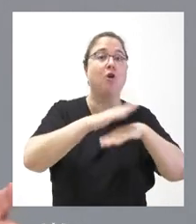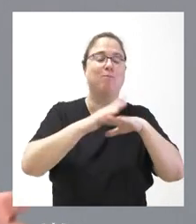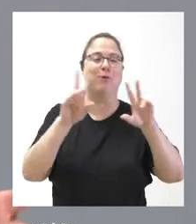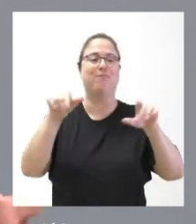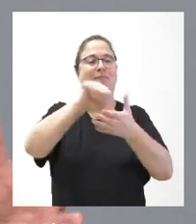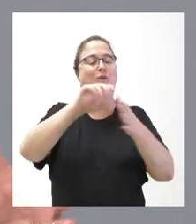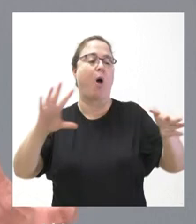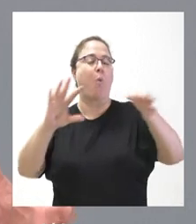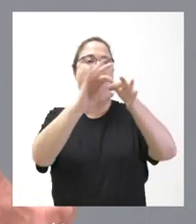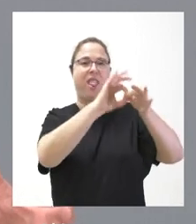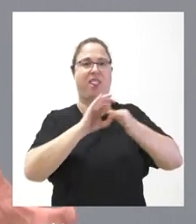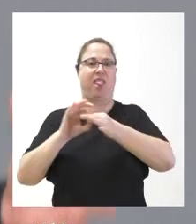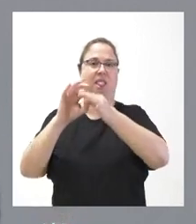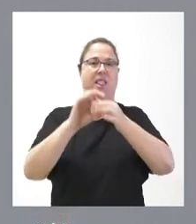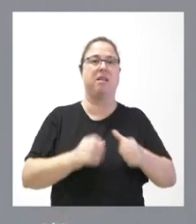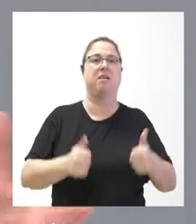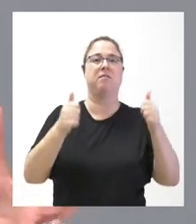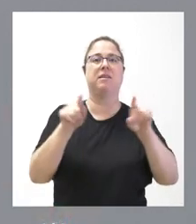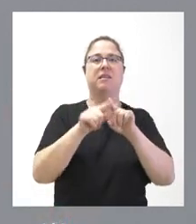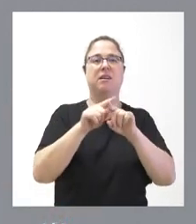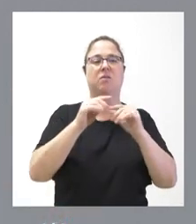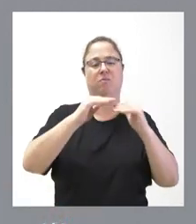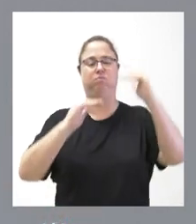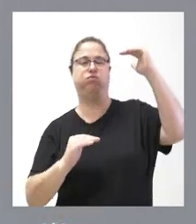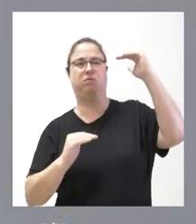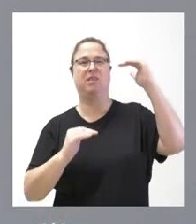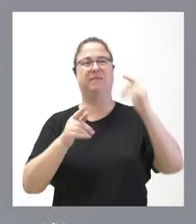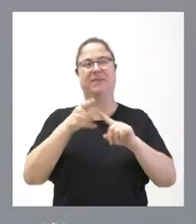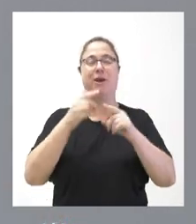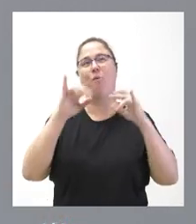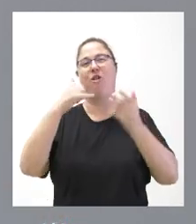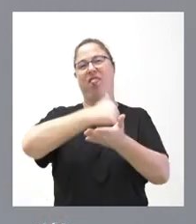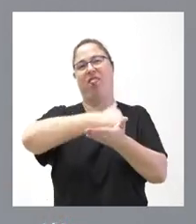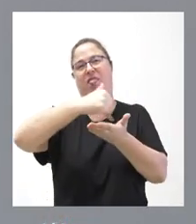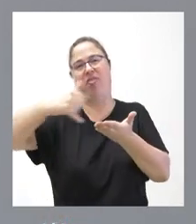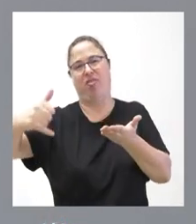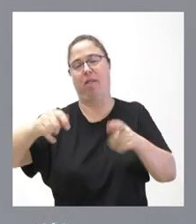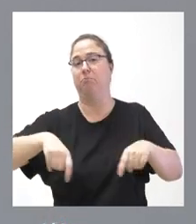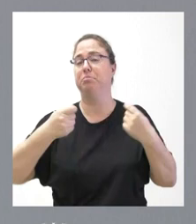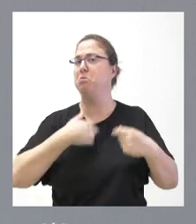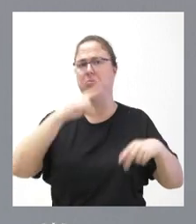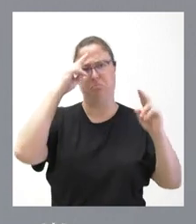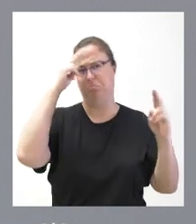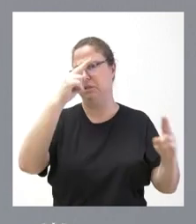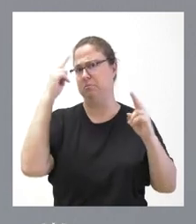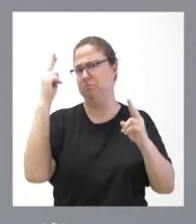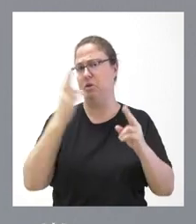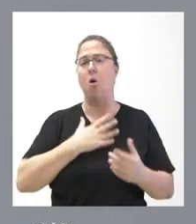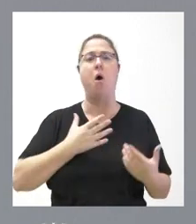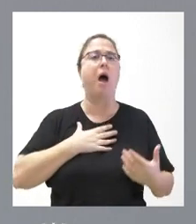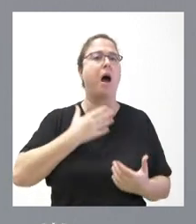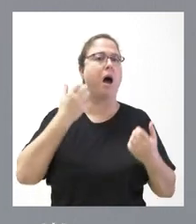ciudad, eliminaba desigualdades y cicatrices que pudieran existir, pero respetábamos si las autoridades